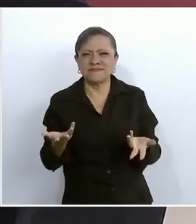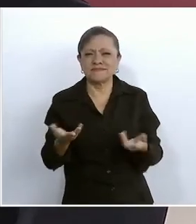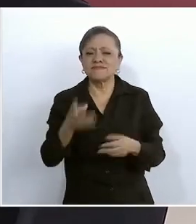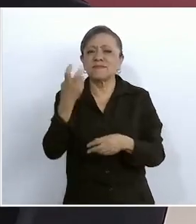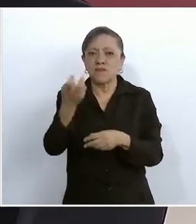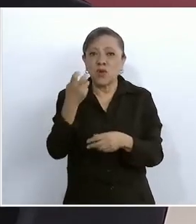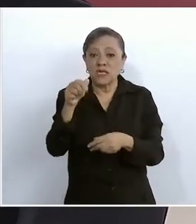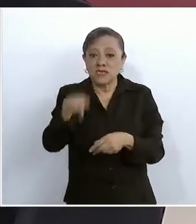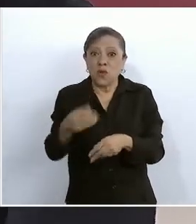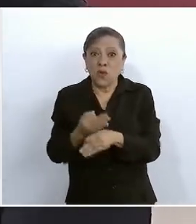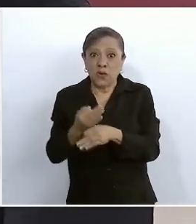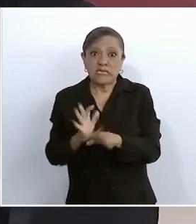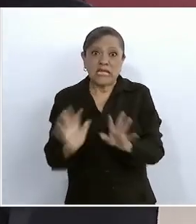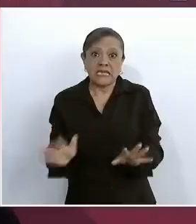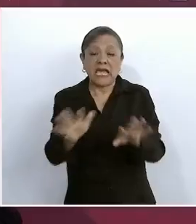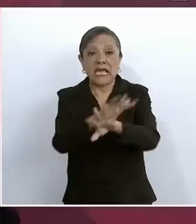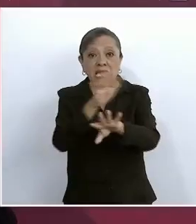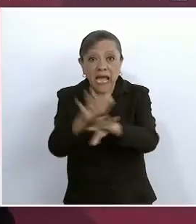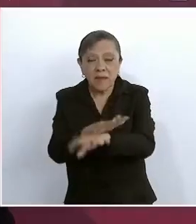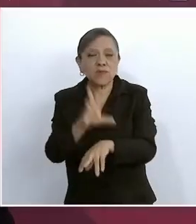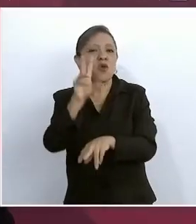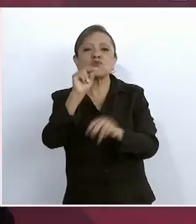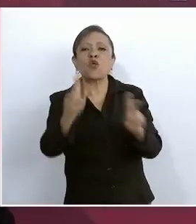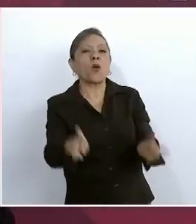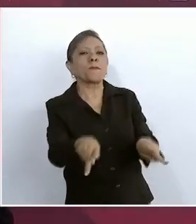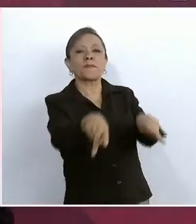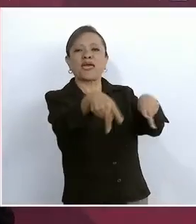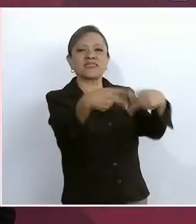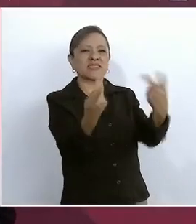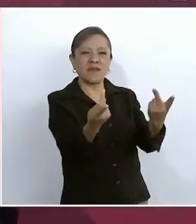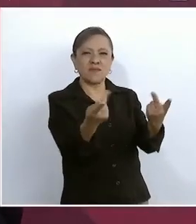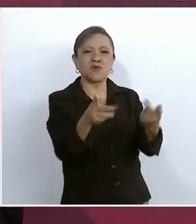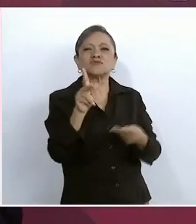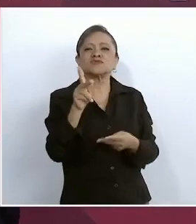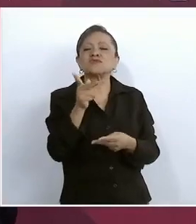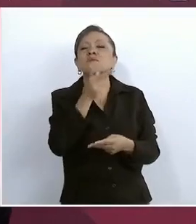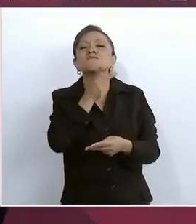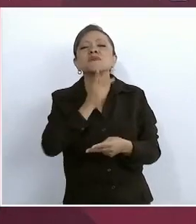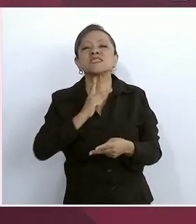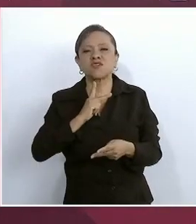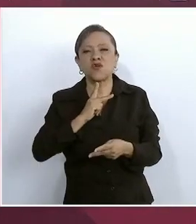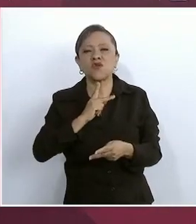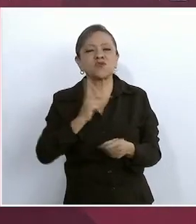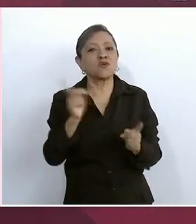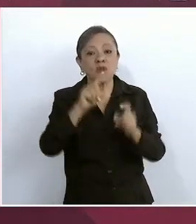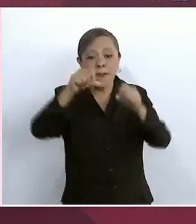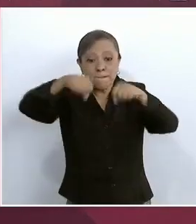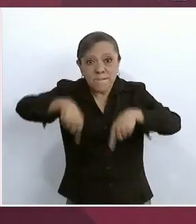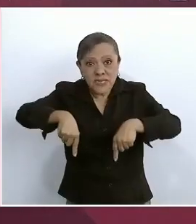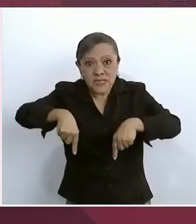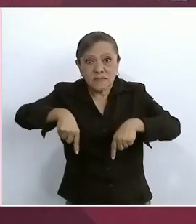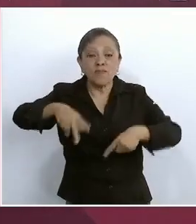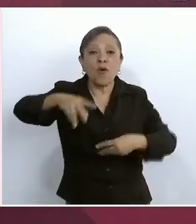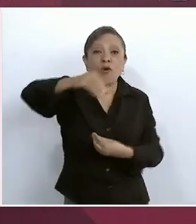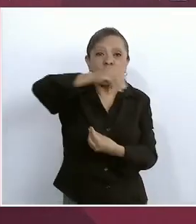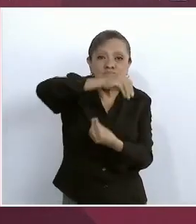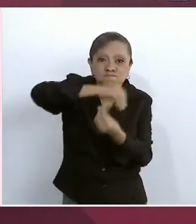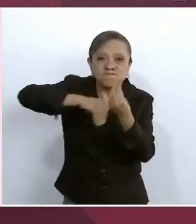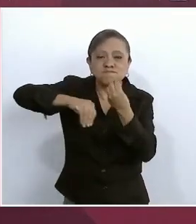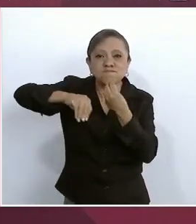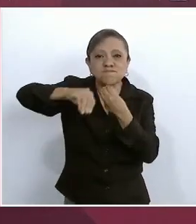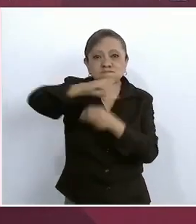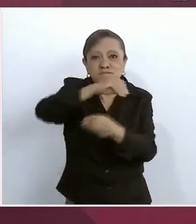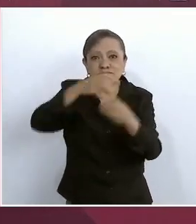cambio, ya no vender materia prima, sino procesar nuestro petróleo en